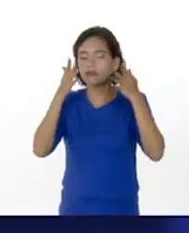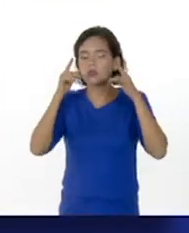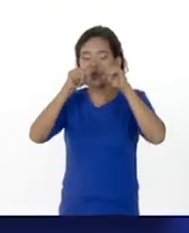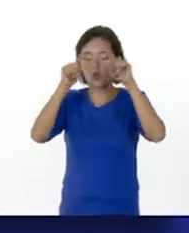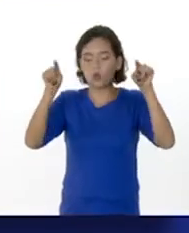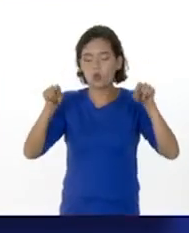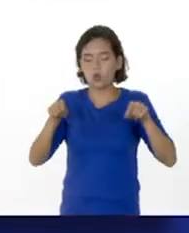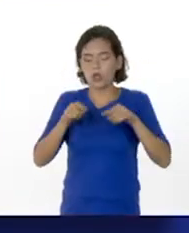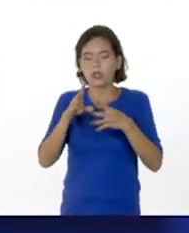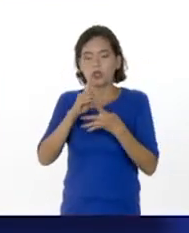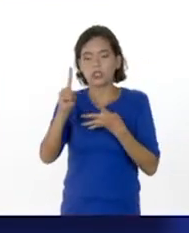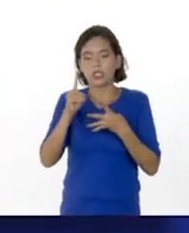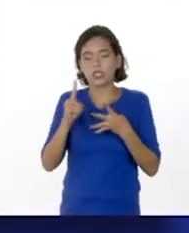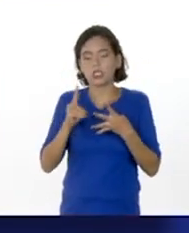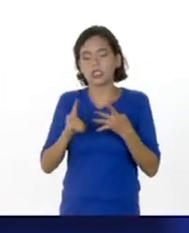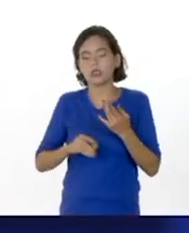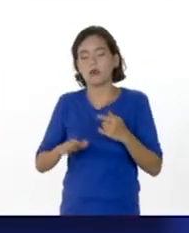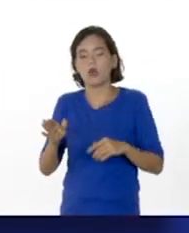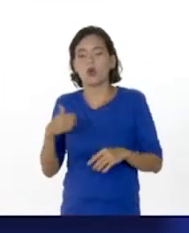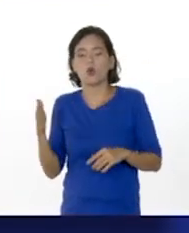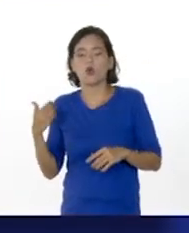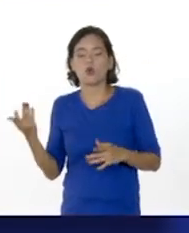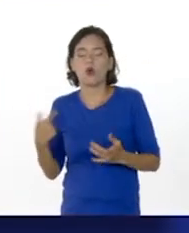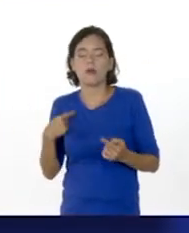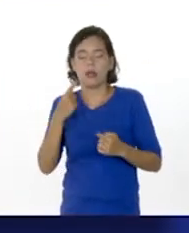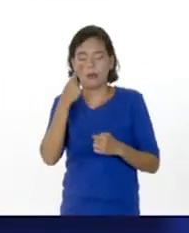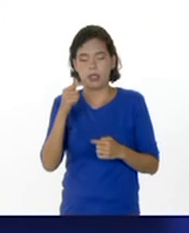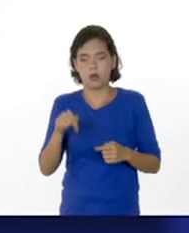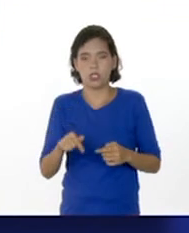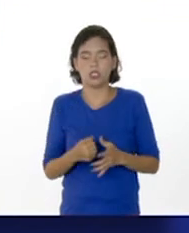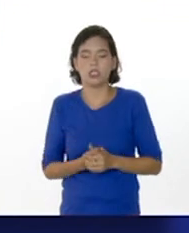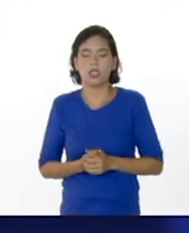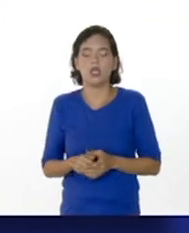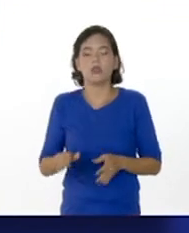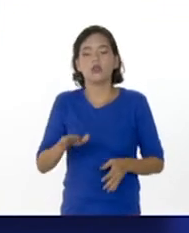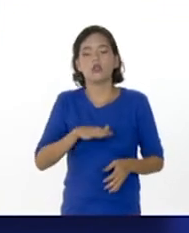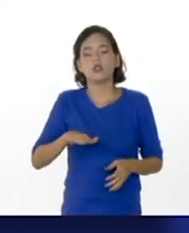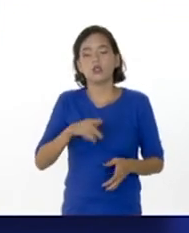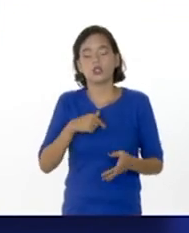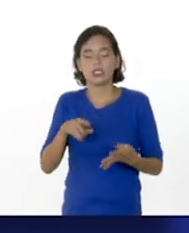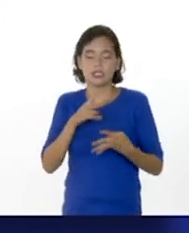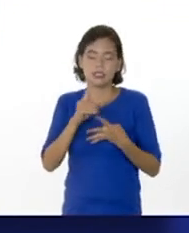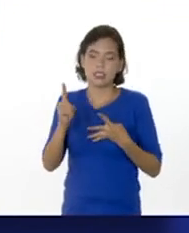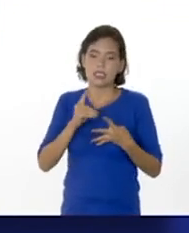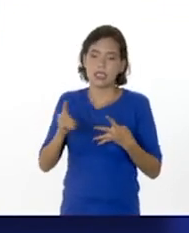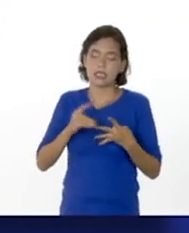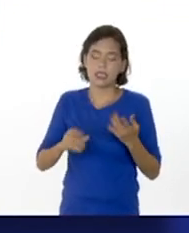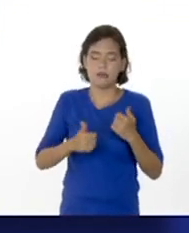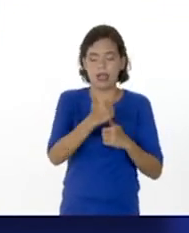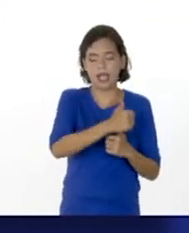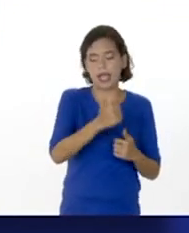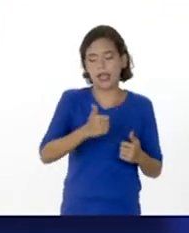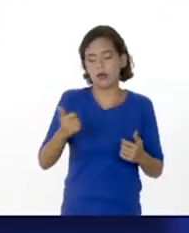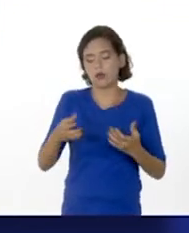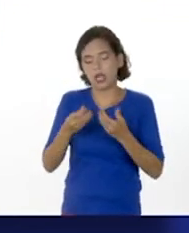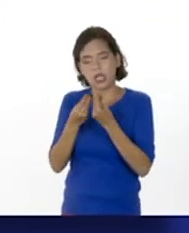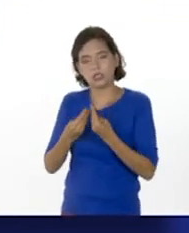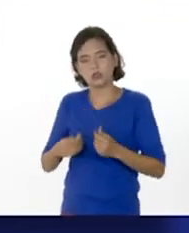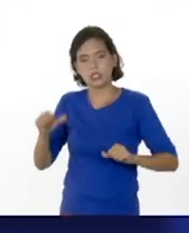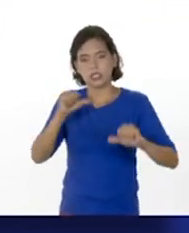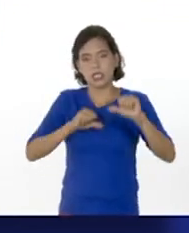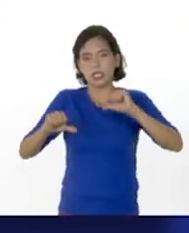descriptivo, el cual vamos a poner ahorita también en pantalla, donde se describen cada una de las hormonas